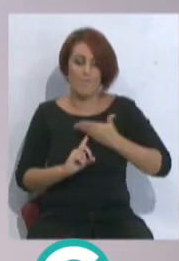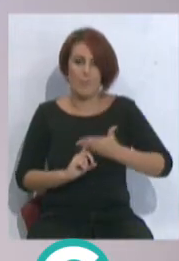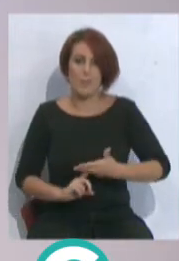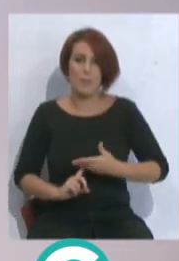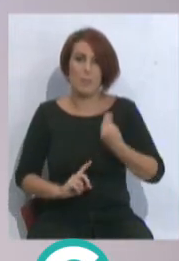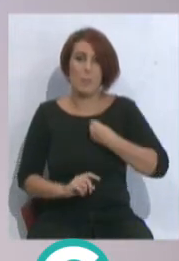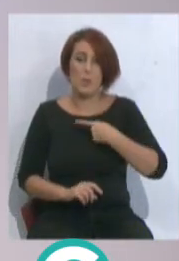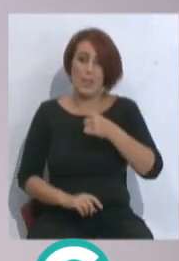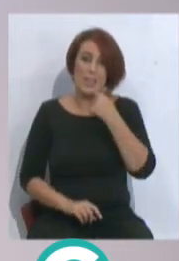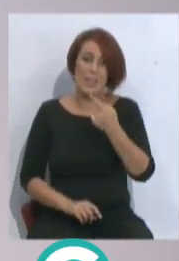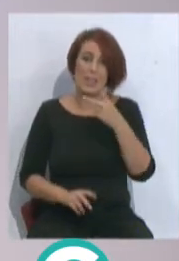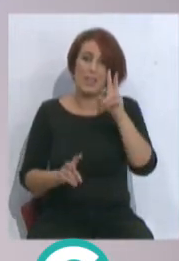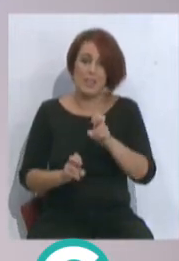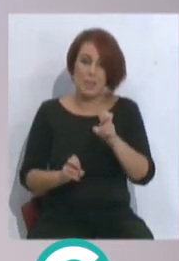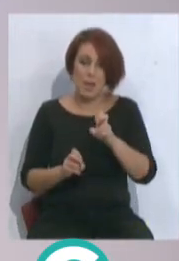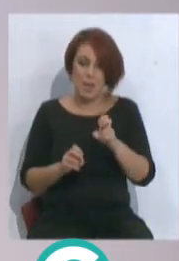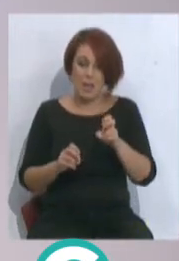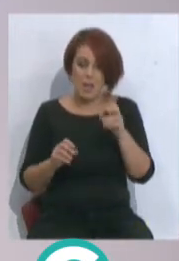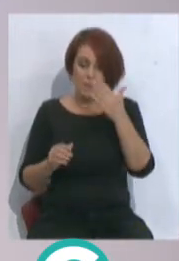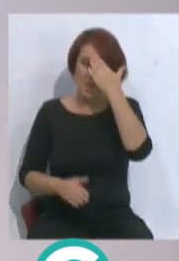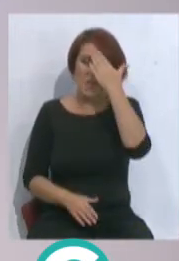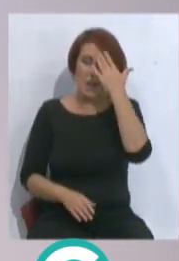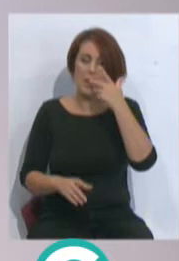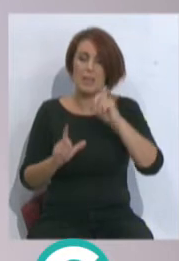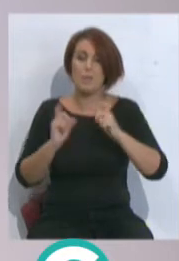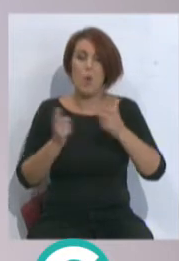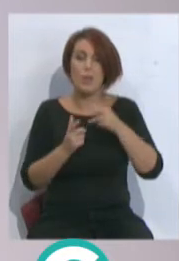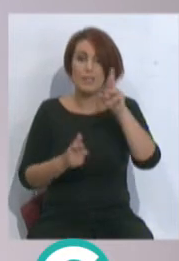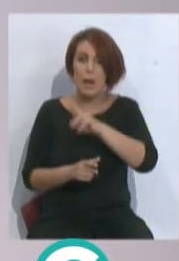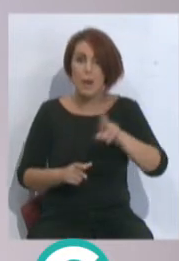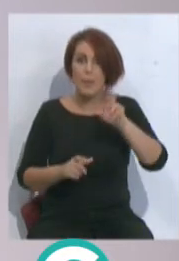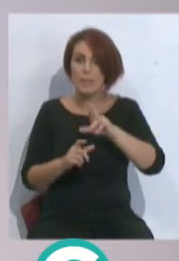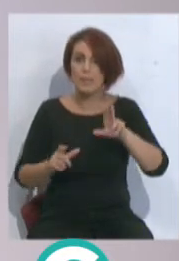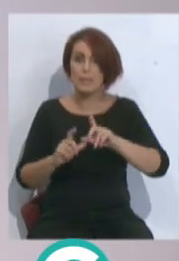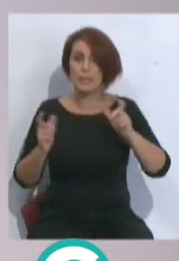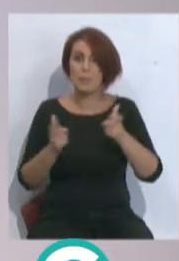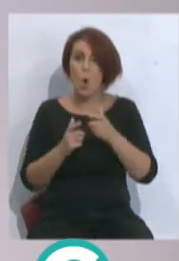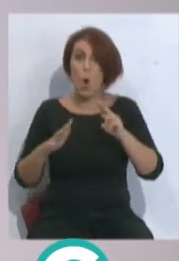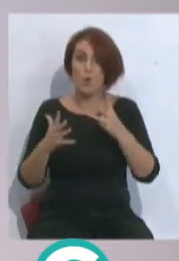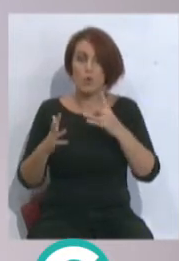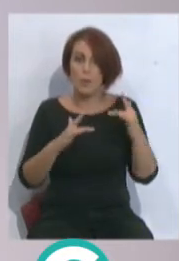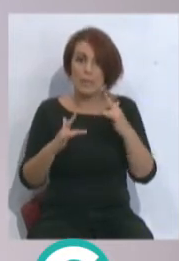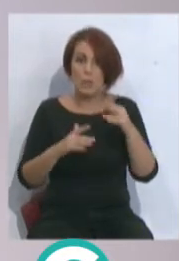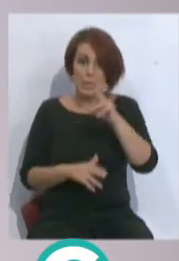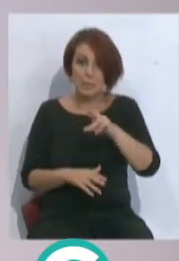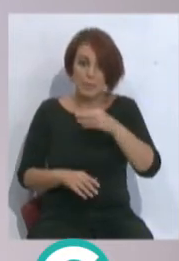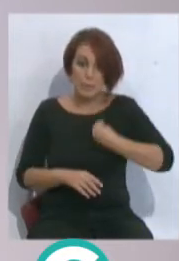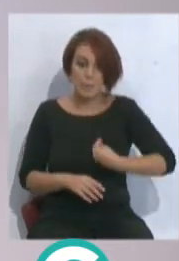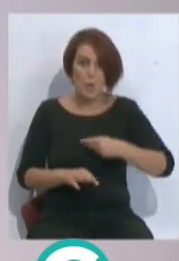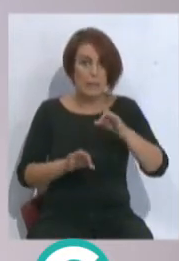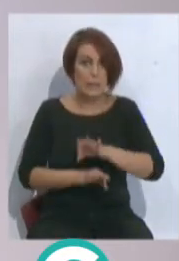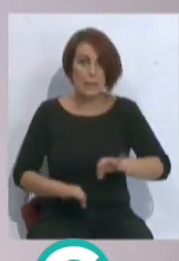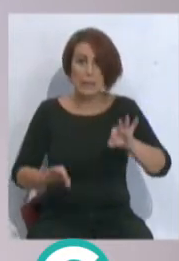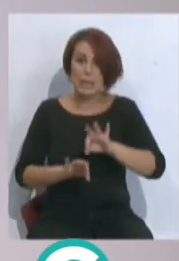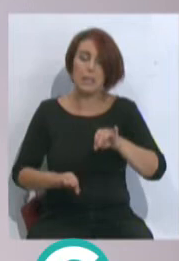sobre todo lo que tú decías, Hugo, de la columna vertebral. El equipo todavía no ha repetido una alineación en los ocho partidos. A partir de ahí, el equipo está